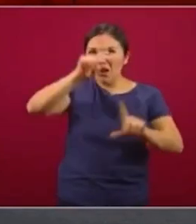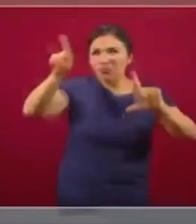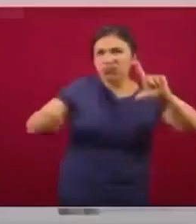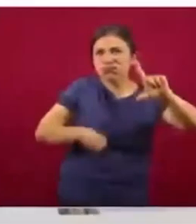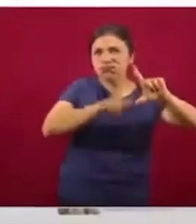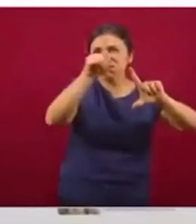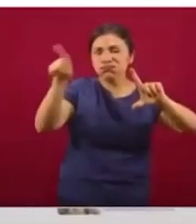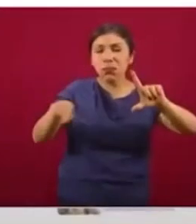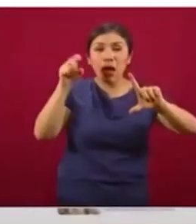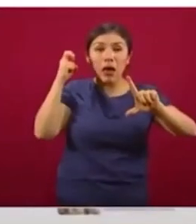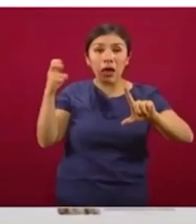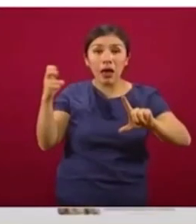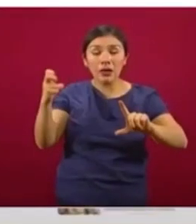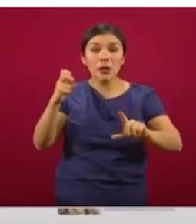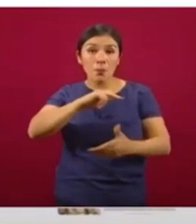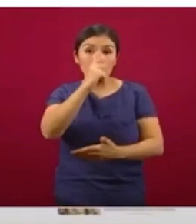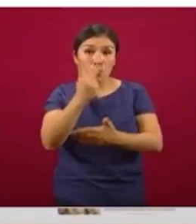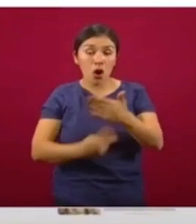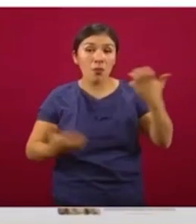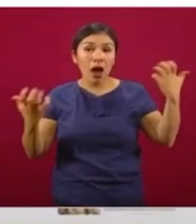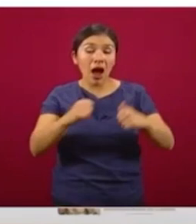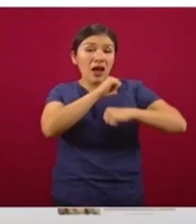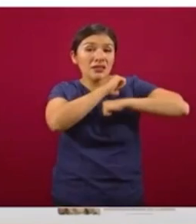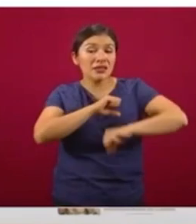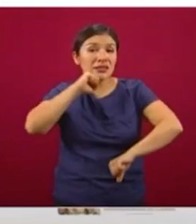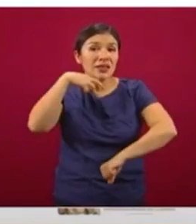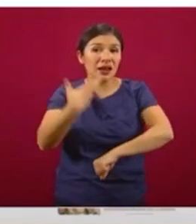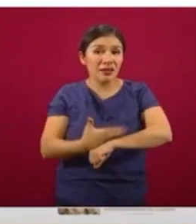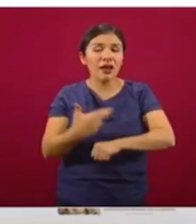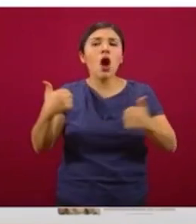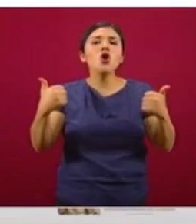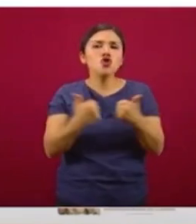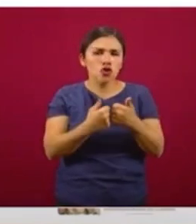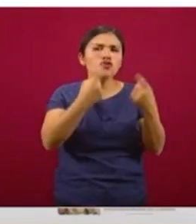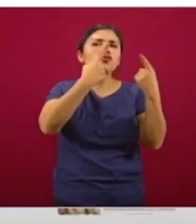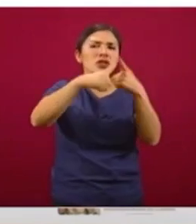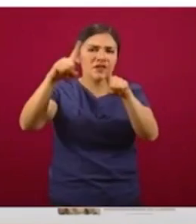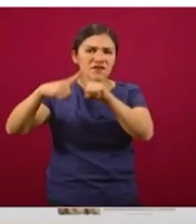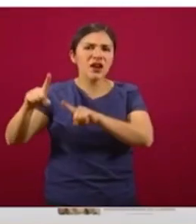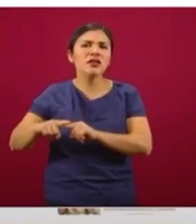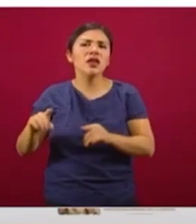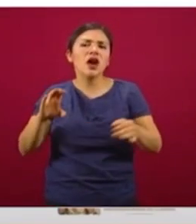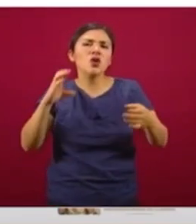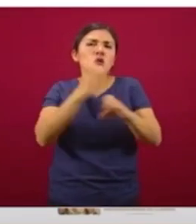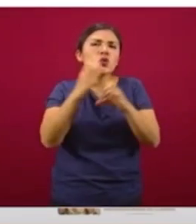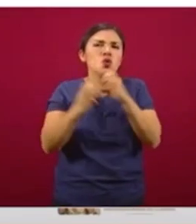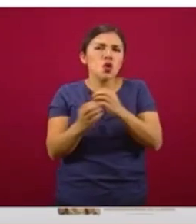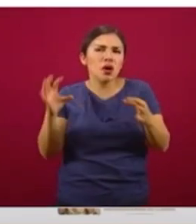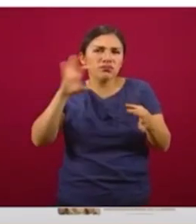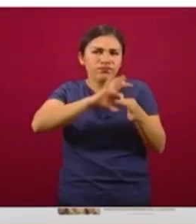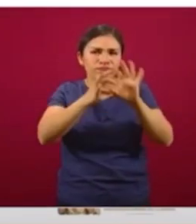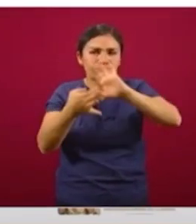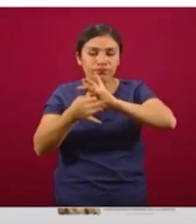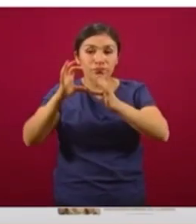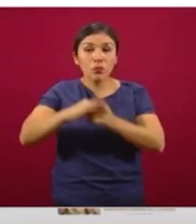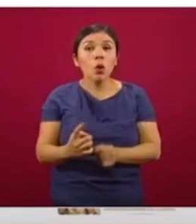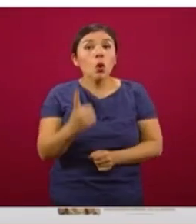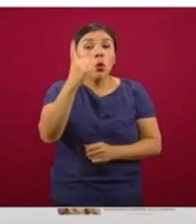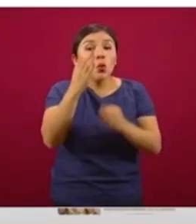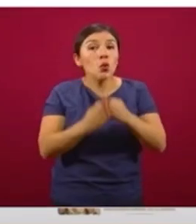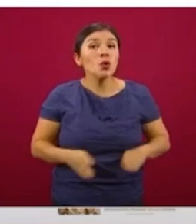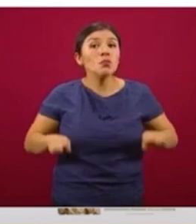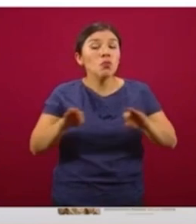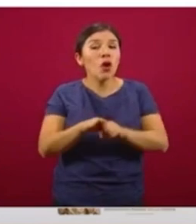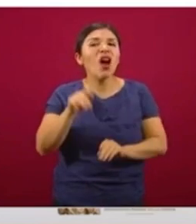que lleva a cabo la Secretaría con sus diferentes componentes y parte fundamentalmente de los